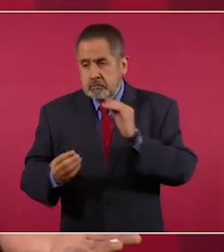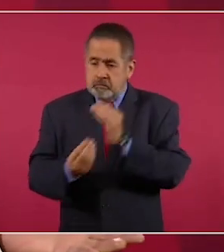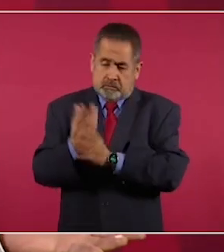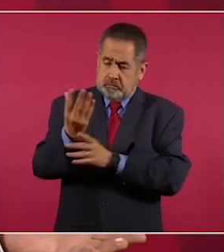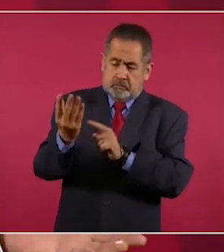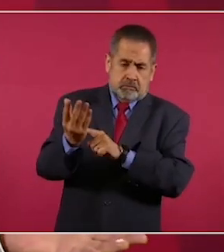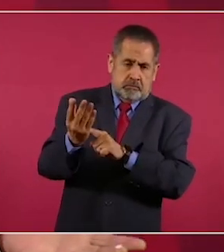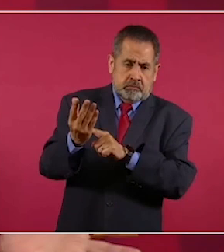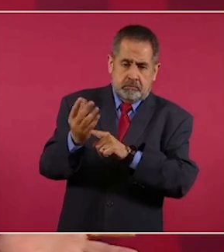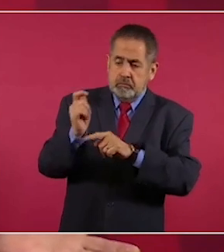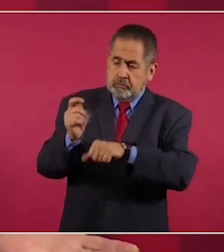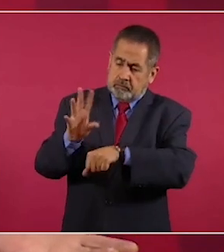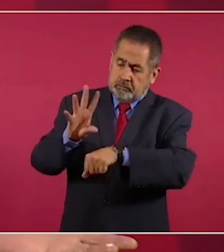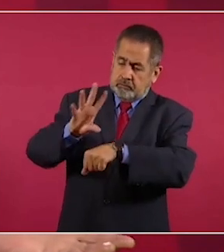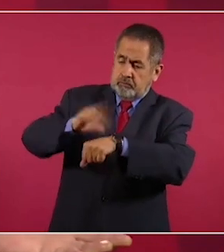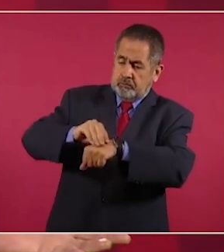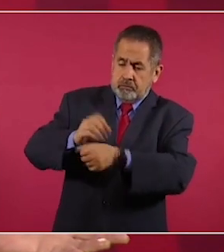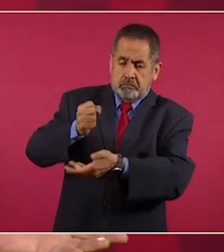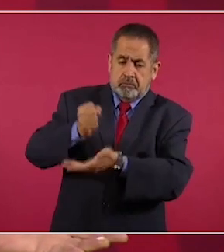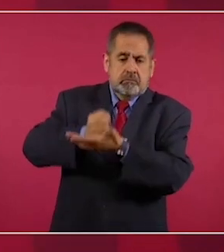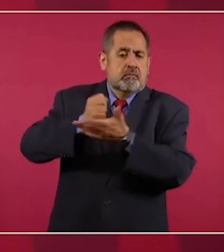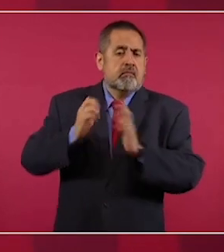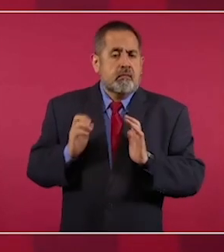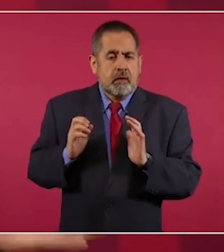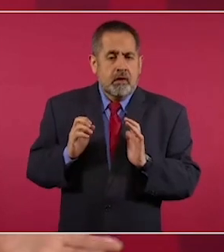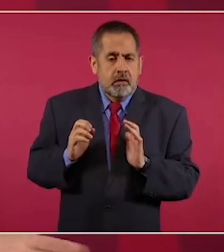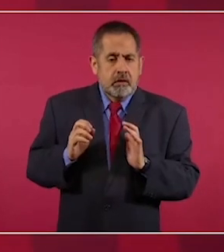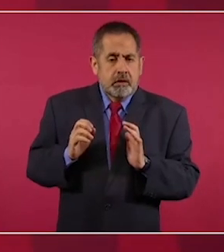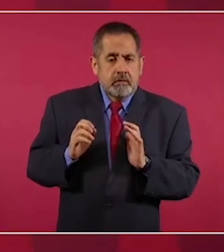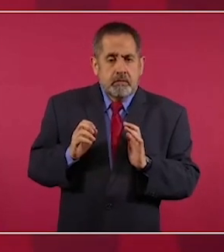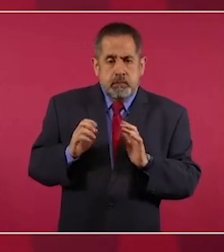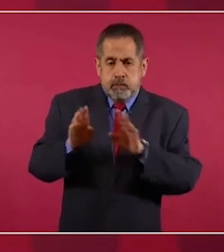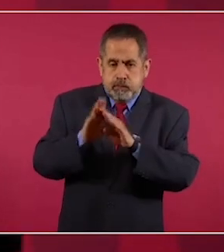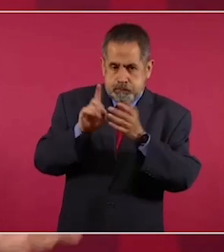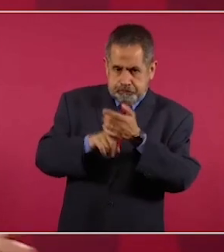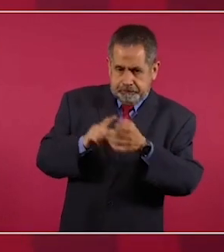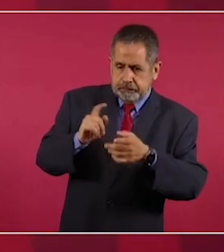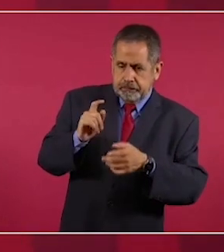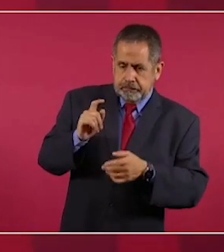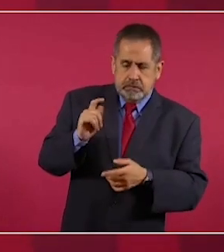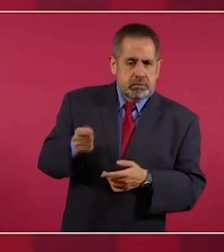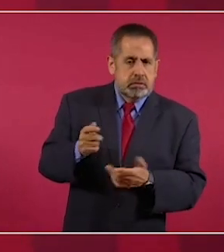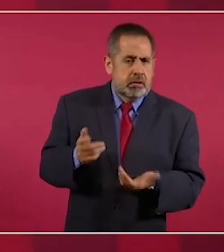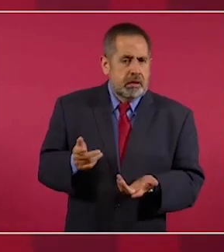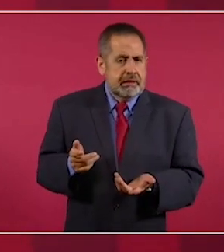autorización, no significa